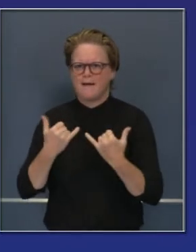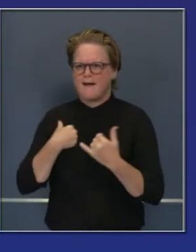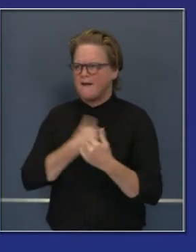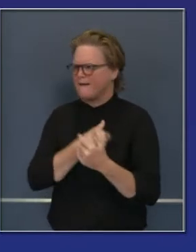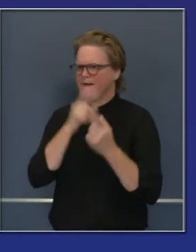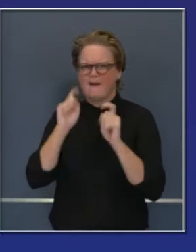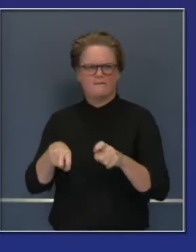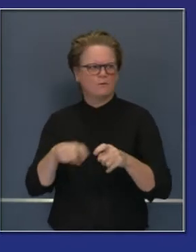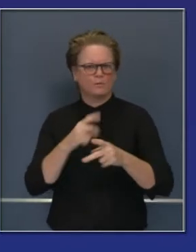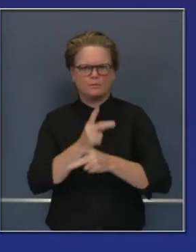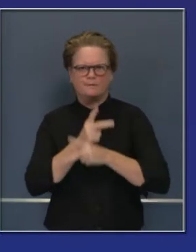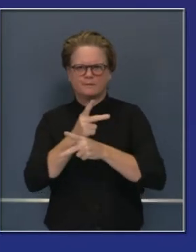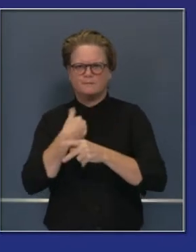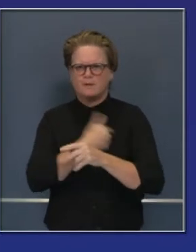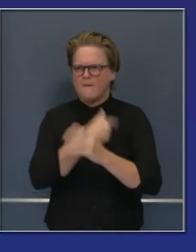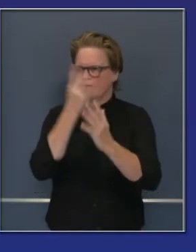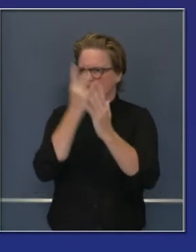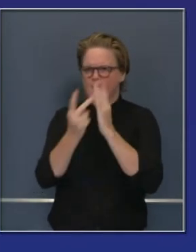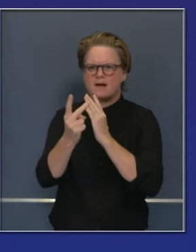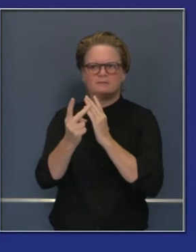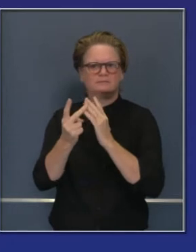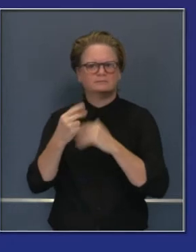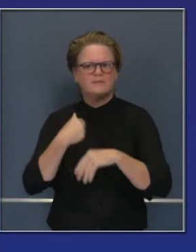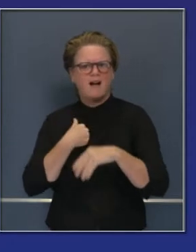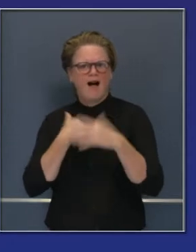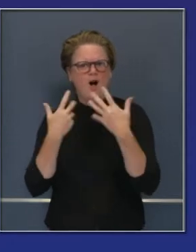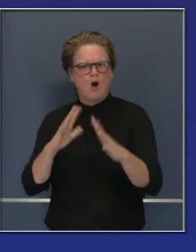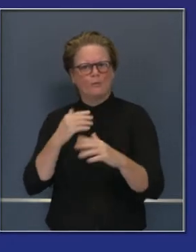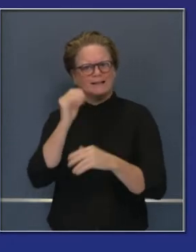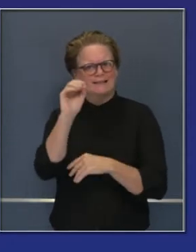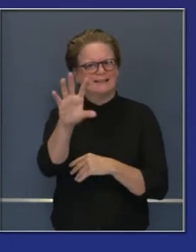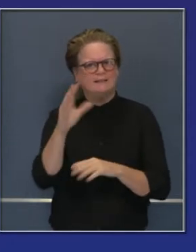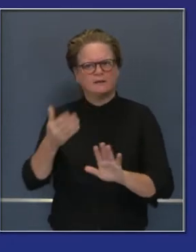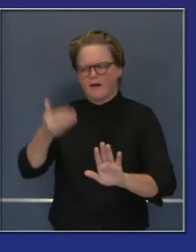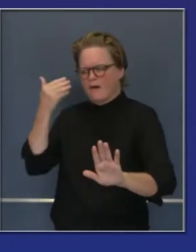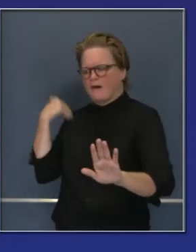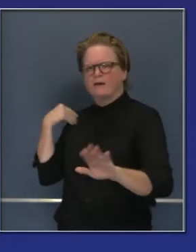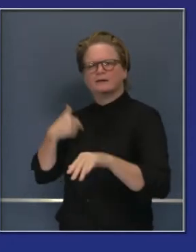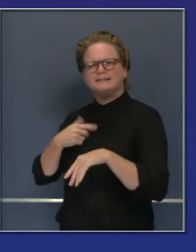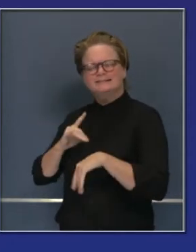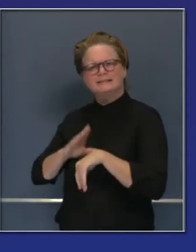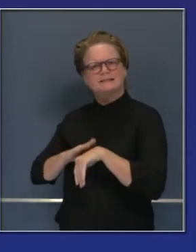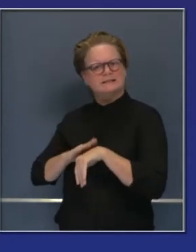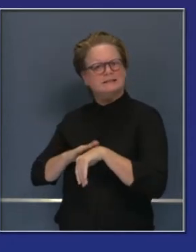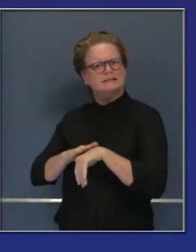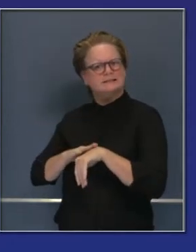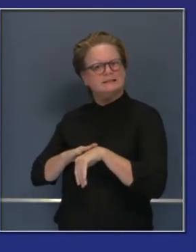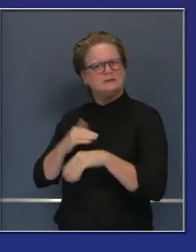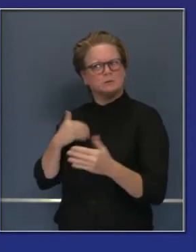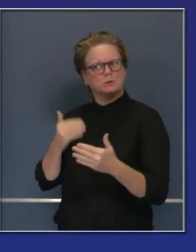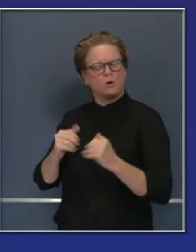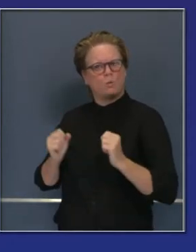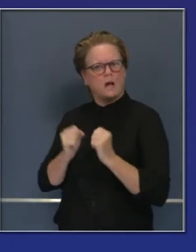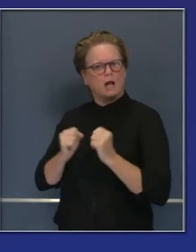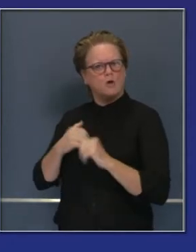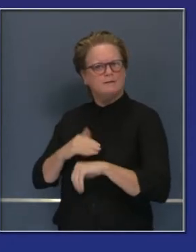Hemos estado modelando este momento. Hemos estado pronosticando este momento por muchos meses desde inicios de esta pandemia.